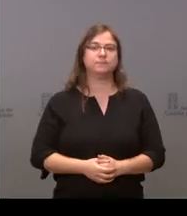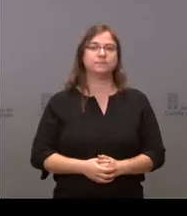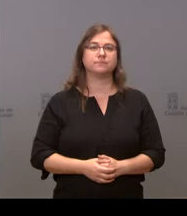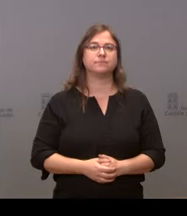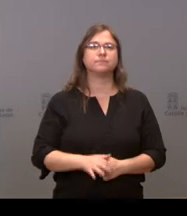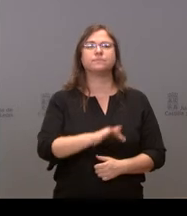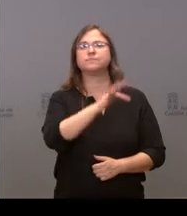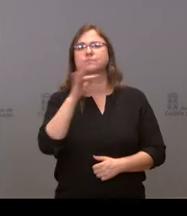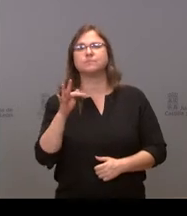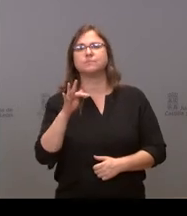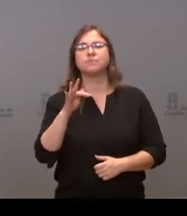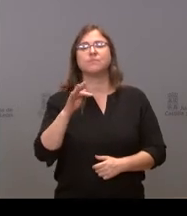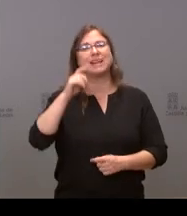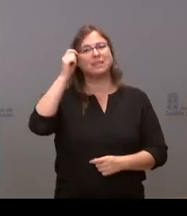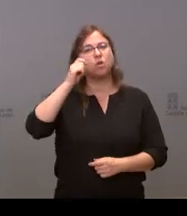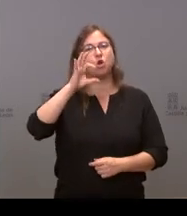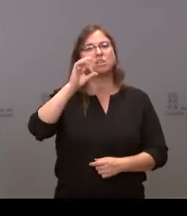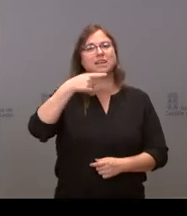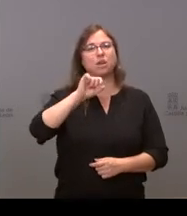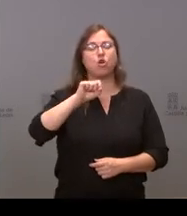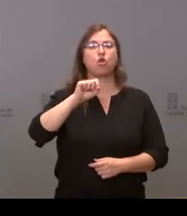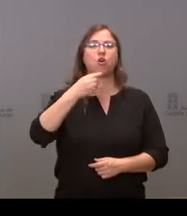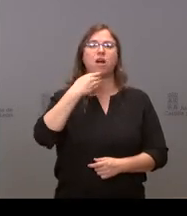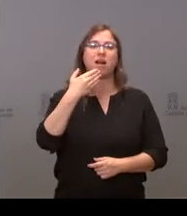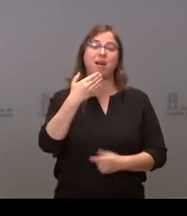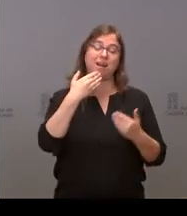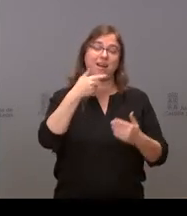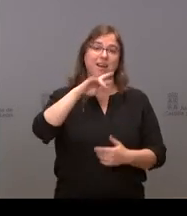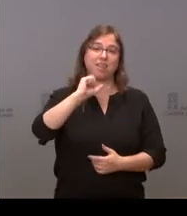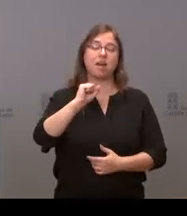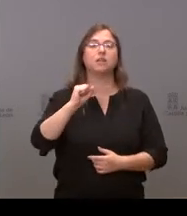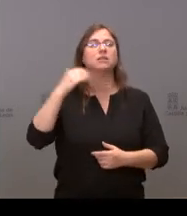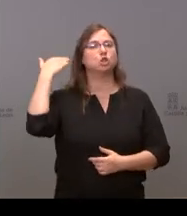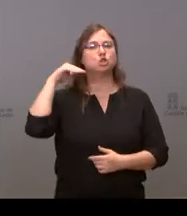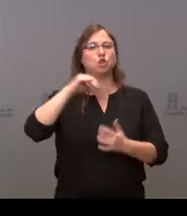Saludamos ya a Sergio García, de Soria Noticias. Sergio, cuando quieras.